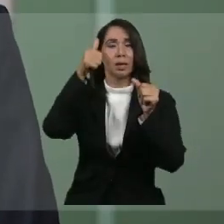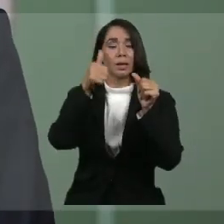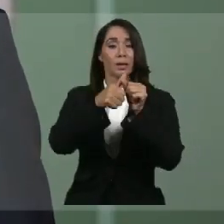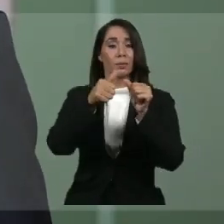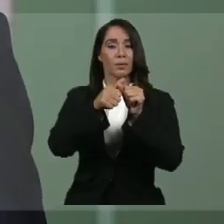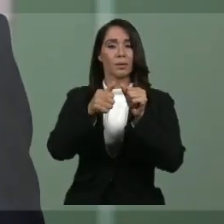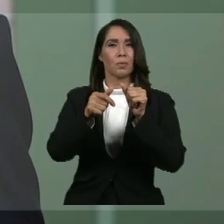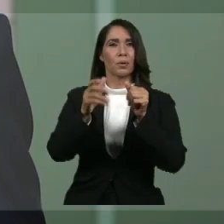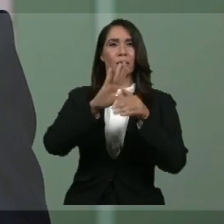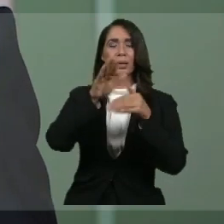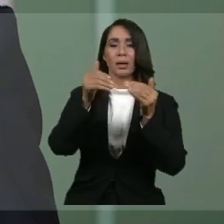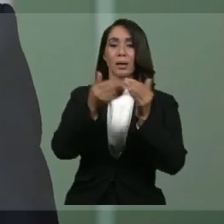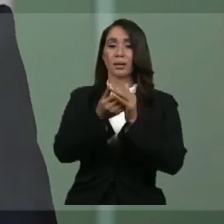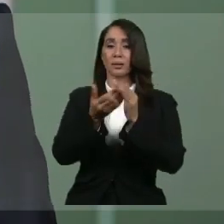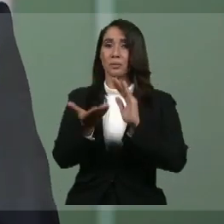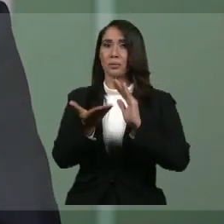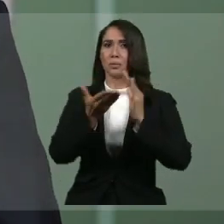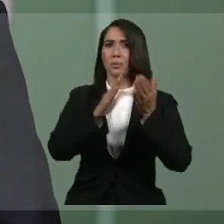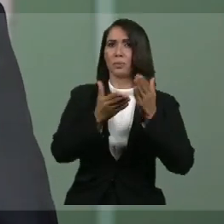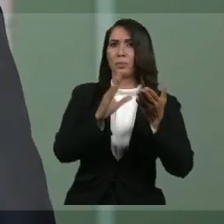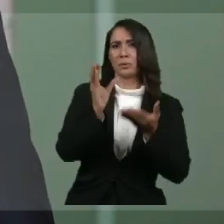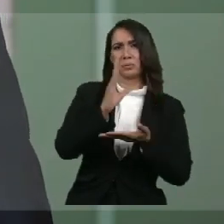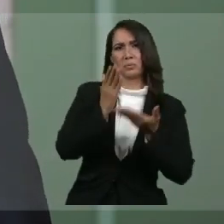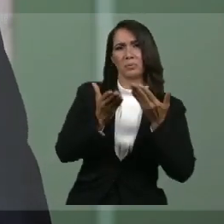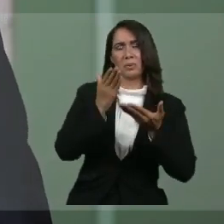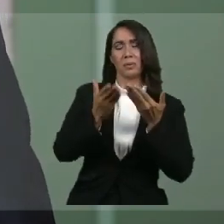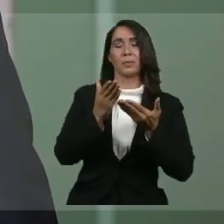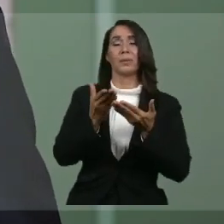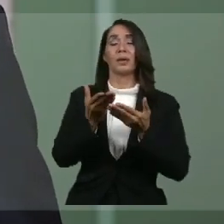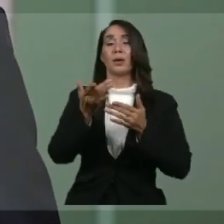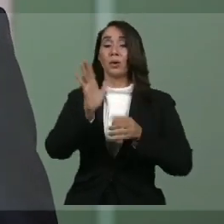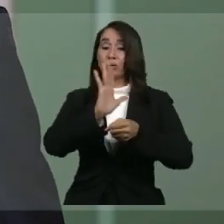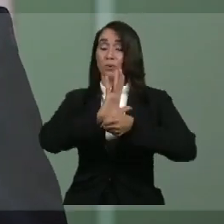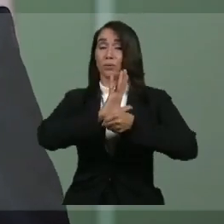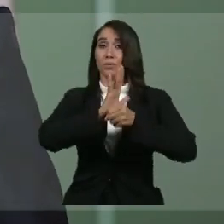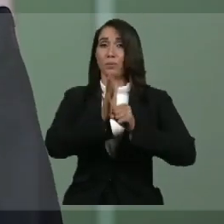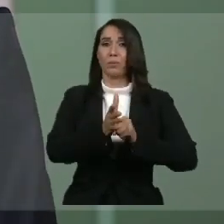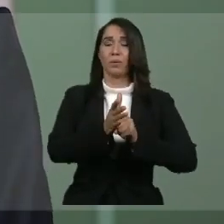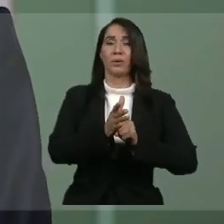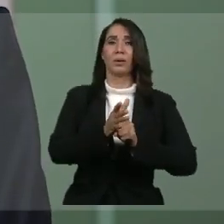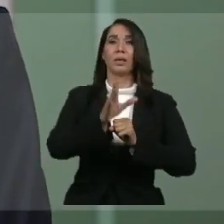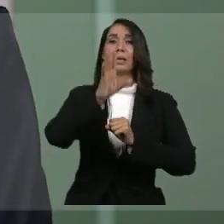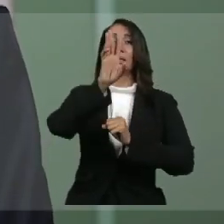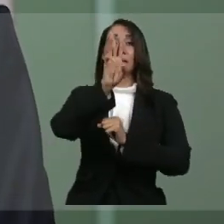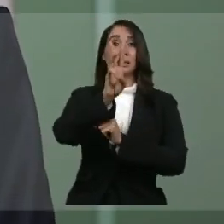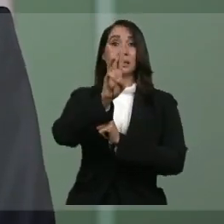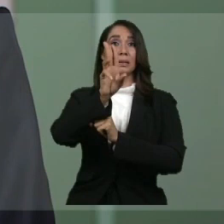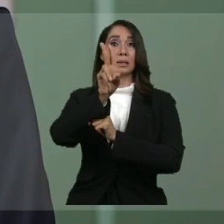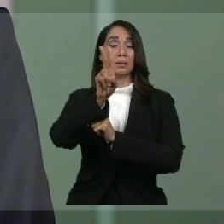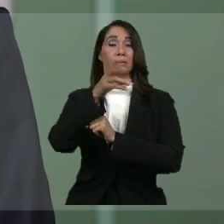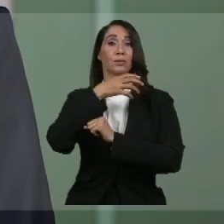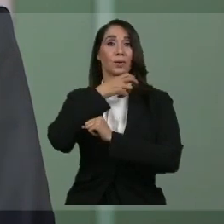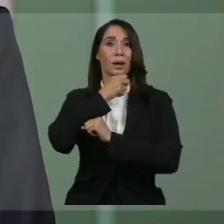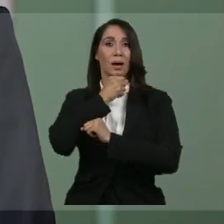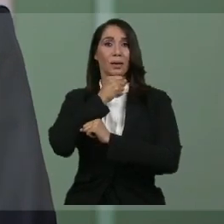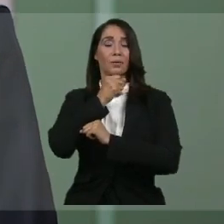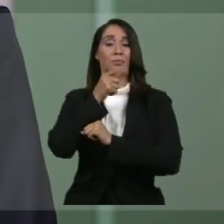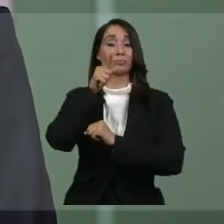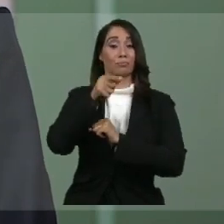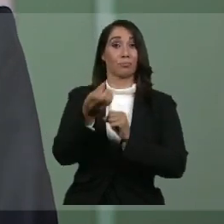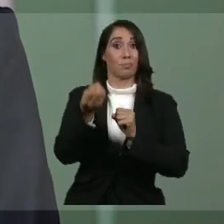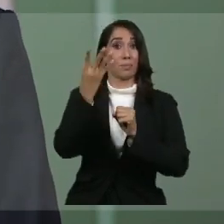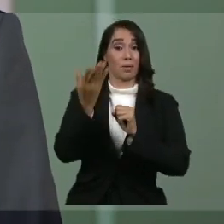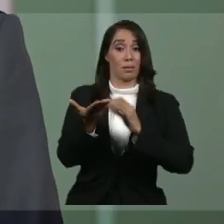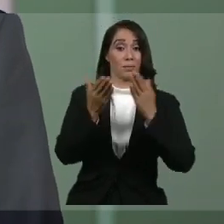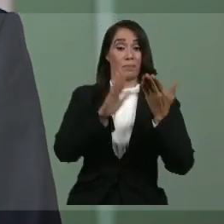los fallecidos en la República Dominicana como consecuencia de la epidemia es 62 años. Pensemos